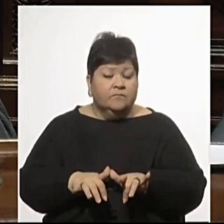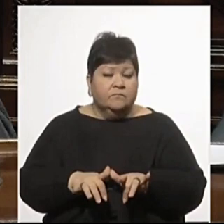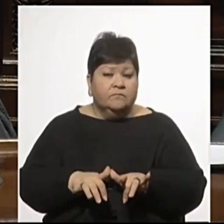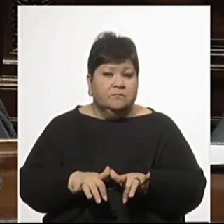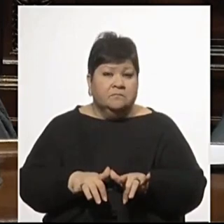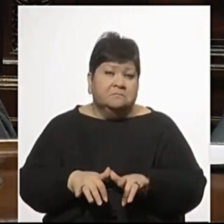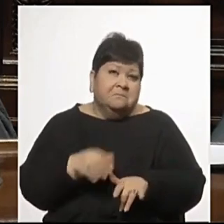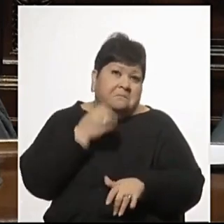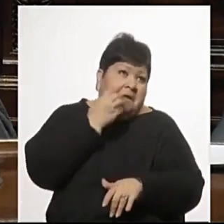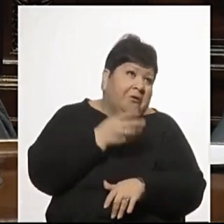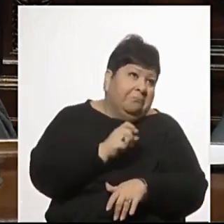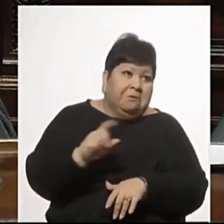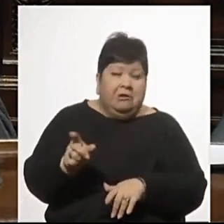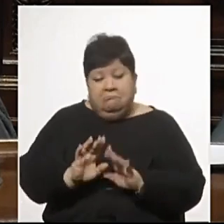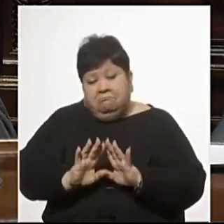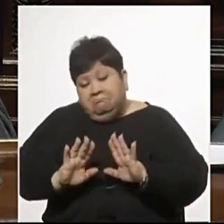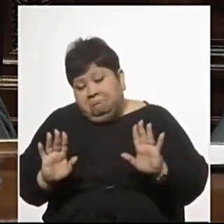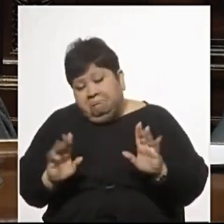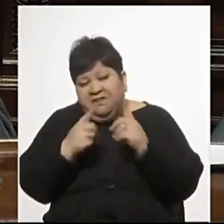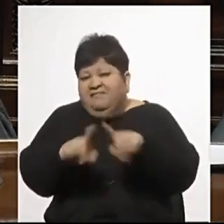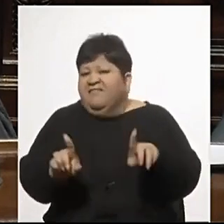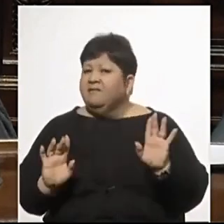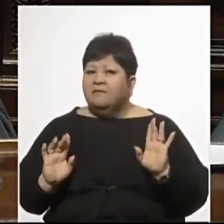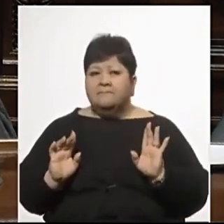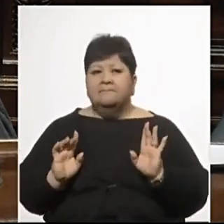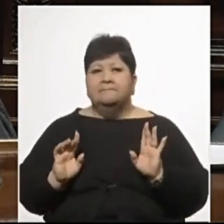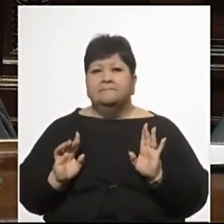Ni mejor ni peor, distinta.